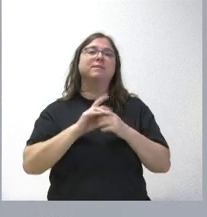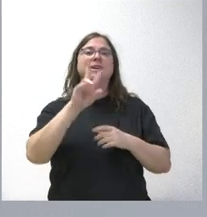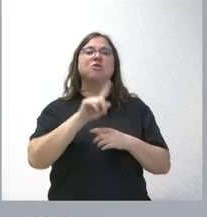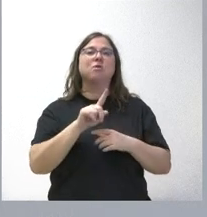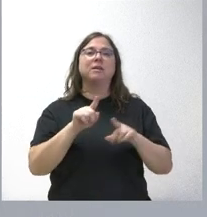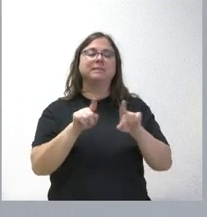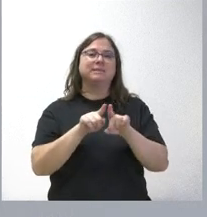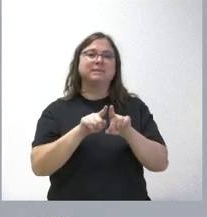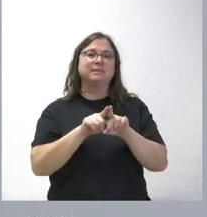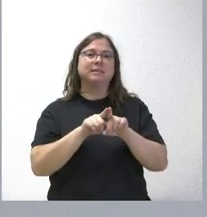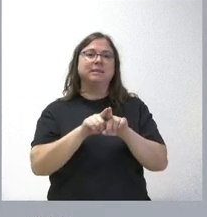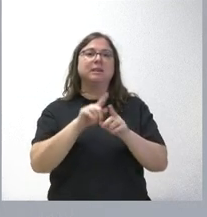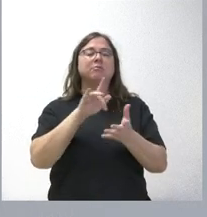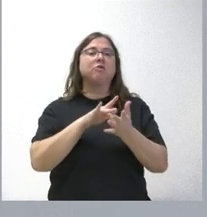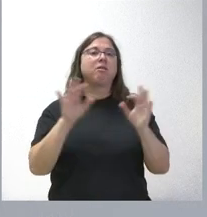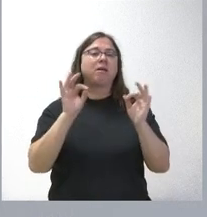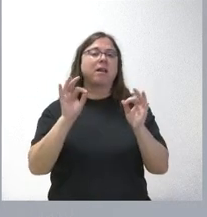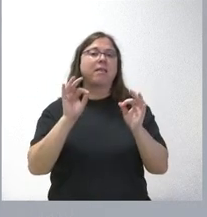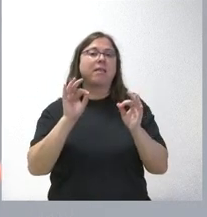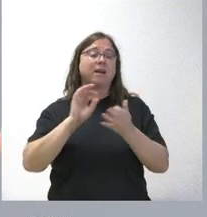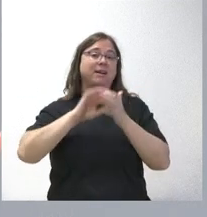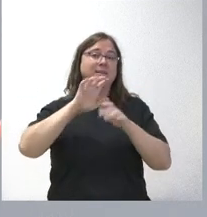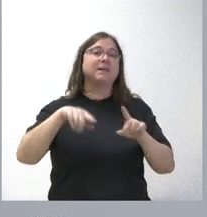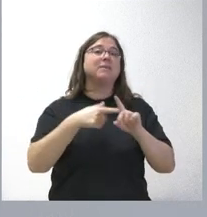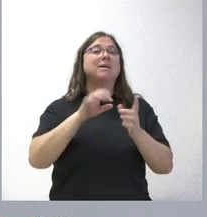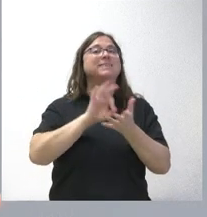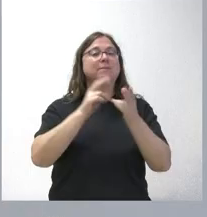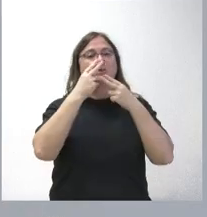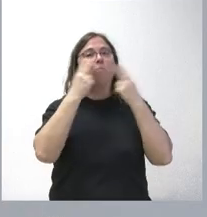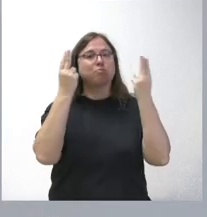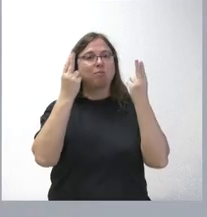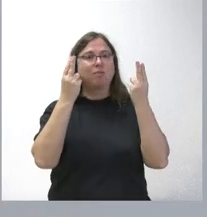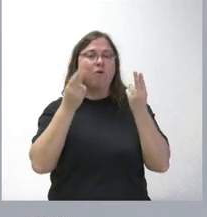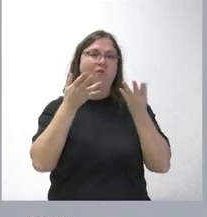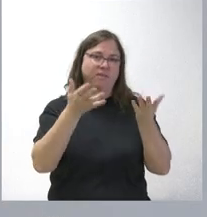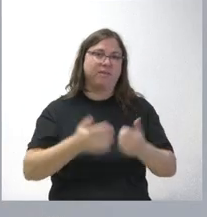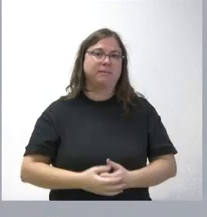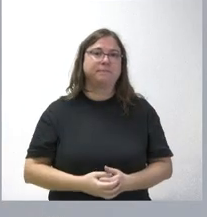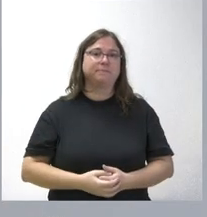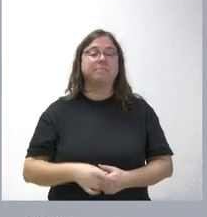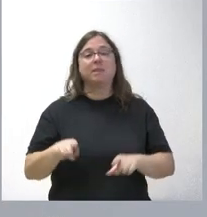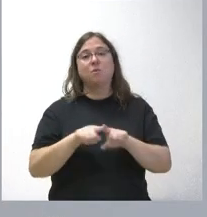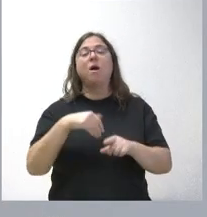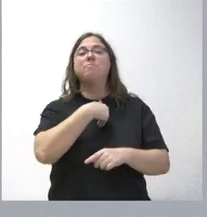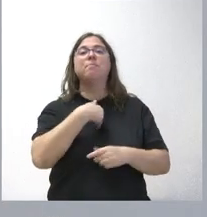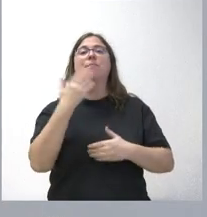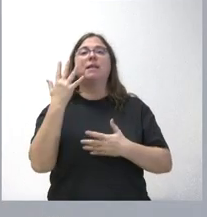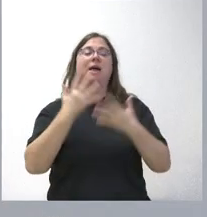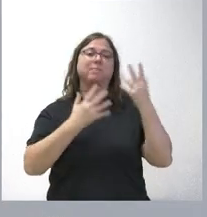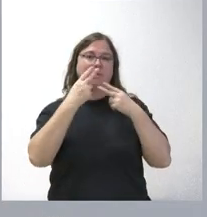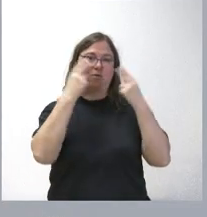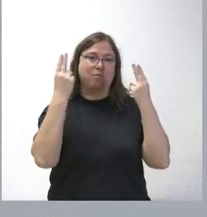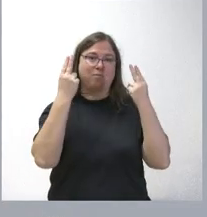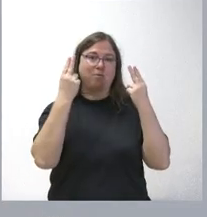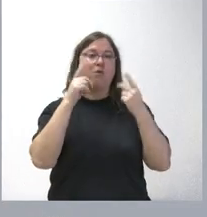a la comunidad de Castilla y León, se trata de que llegue a los servicios públicos que prestamos como Administración pública. No se trata de cómo